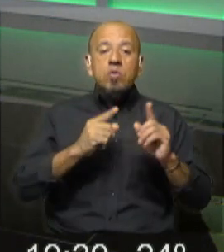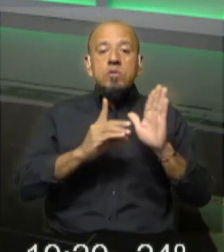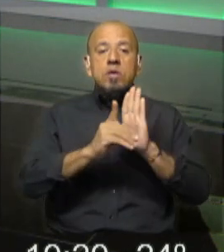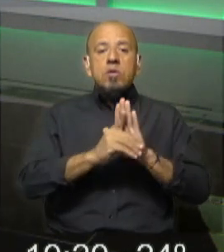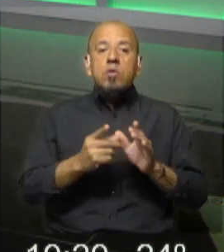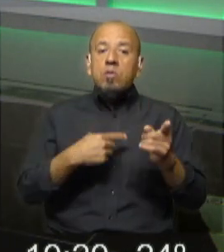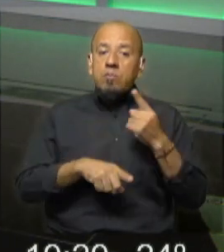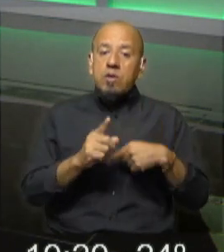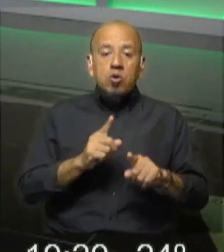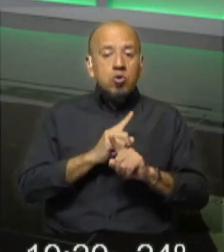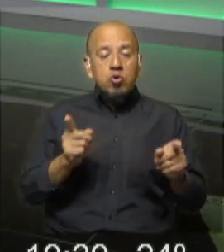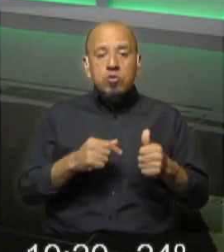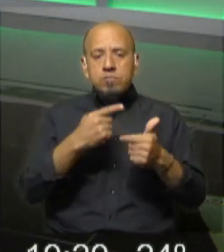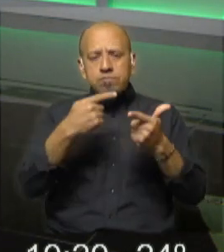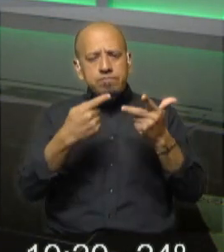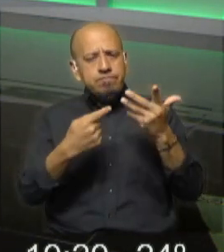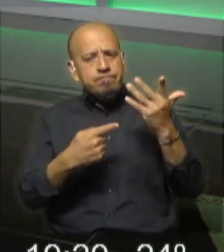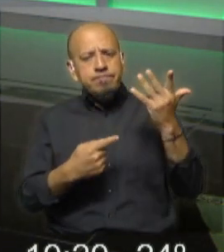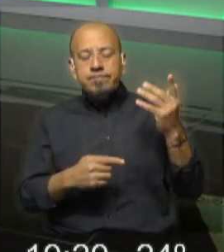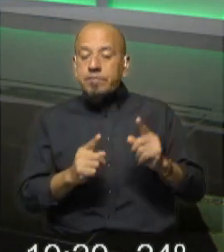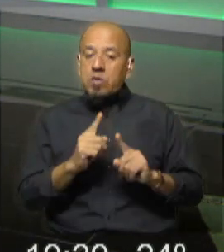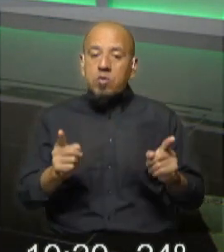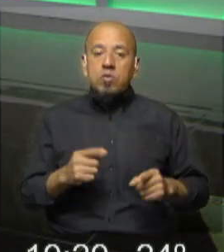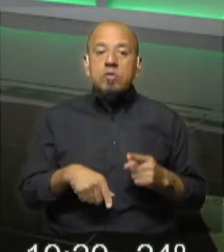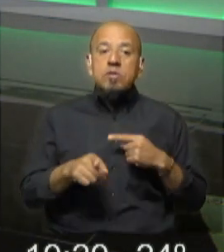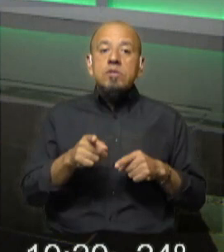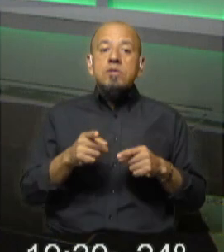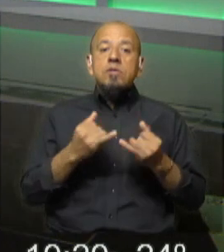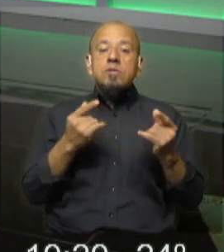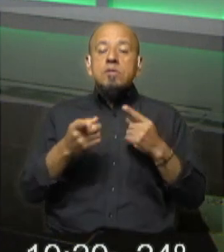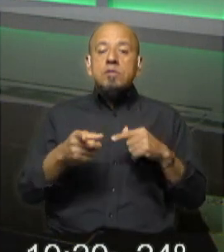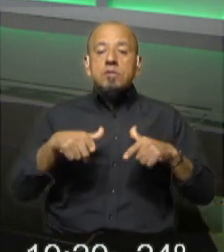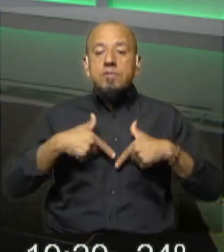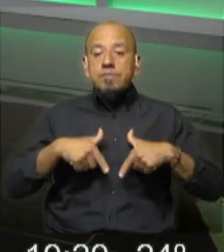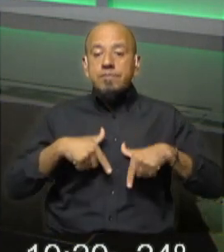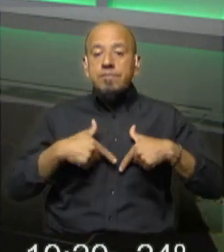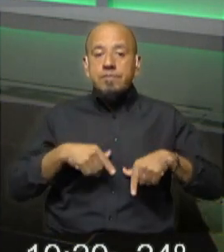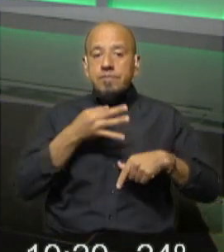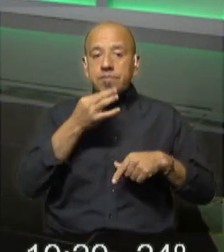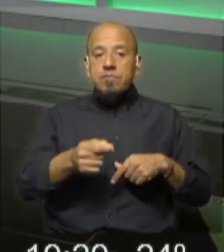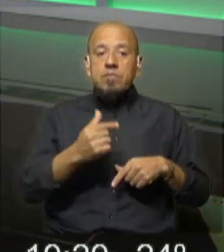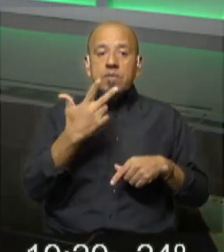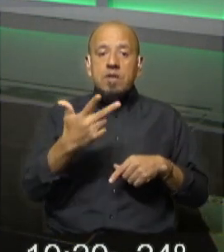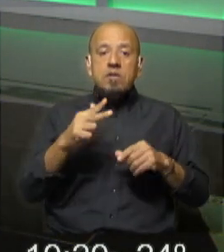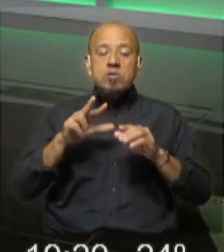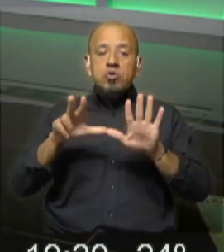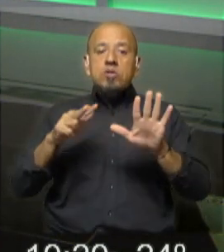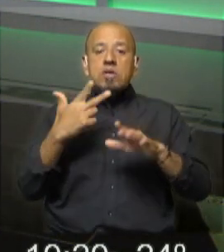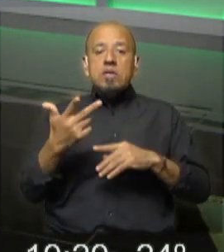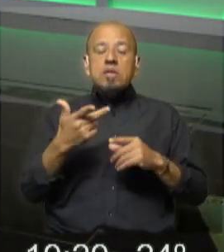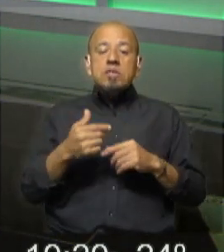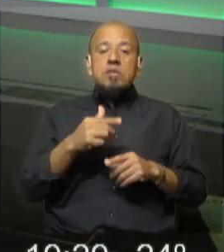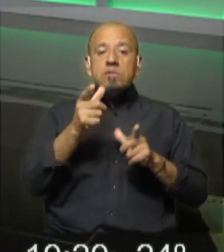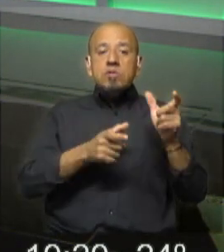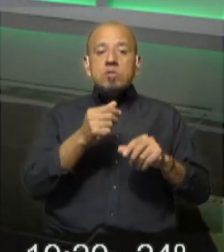pero no se daba el desglose de todos los datos. Ese día el Ministerio aseguró que hubo 383 homicidios contra